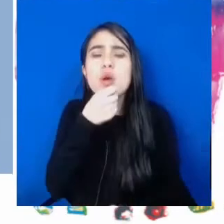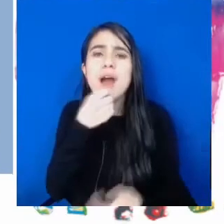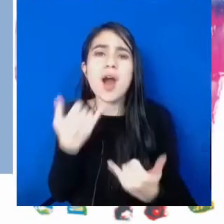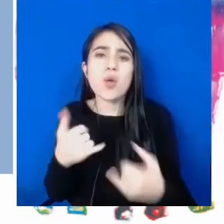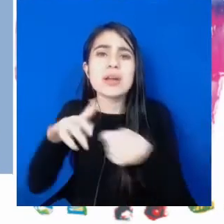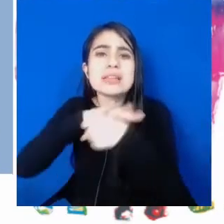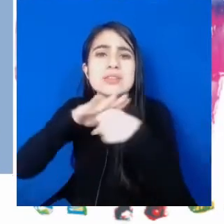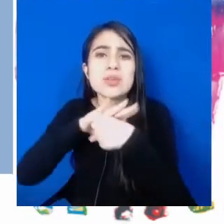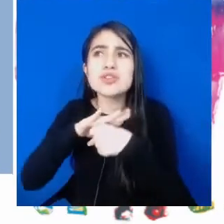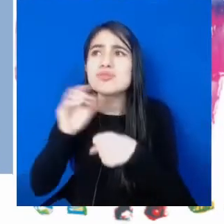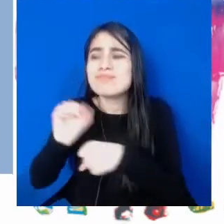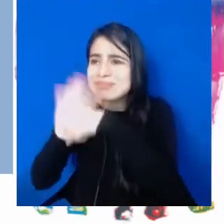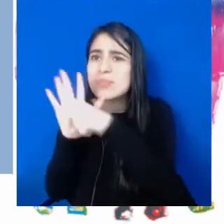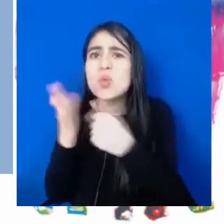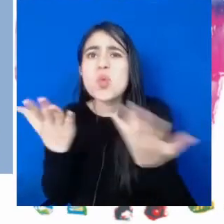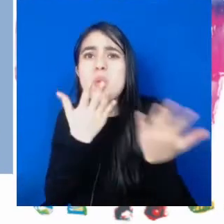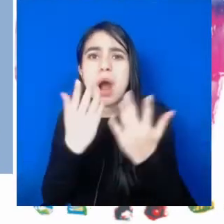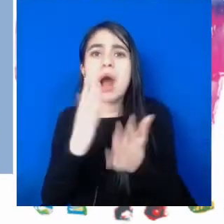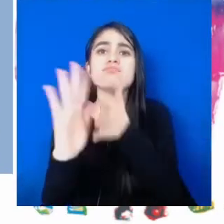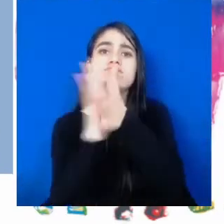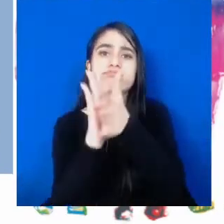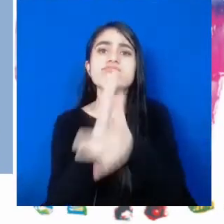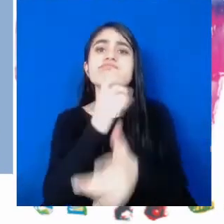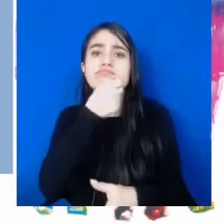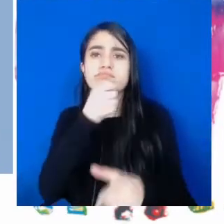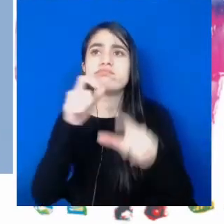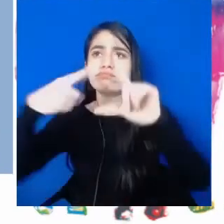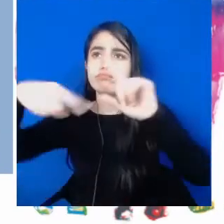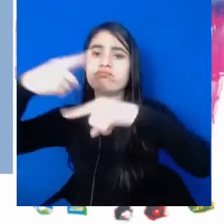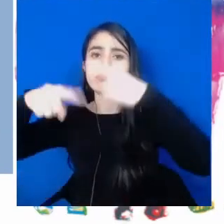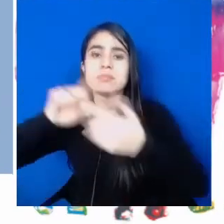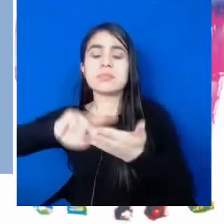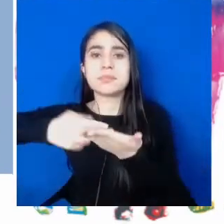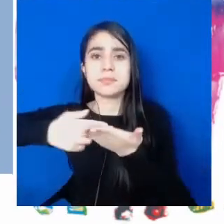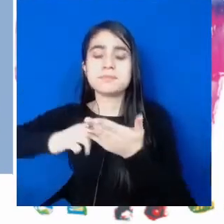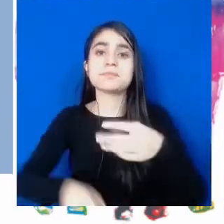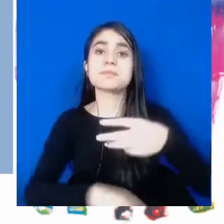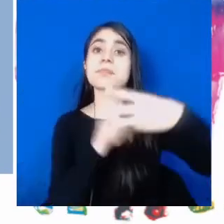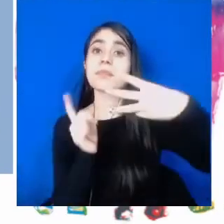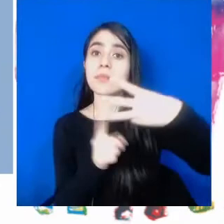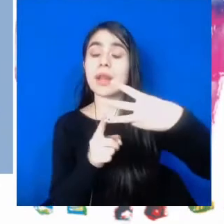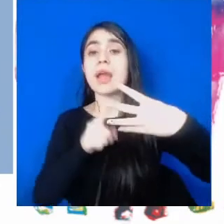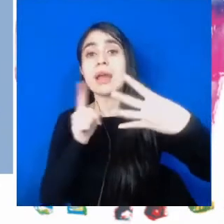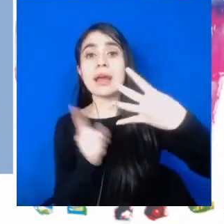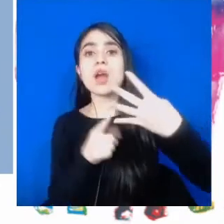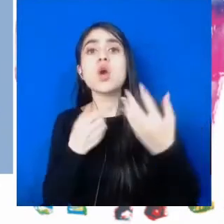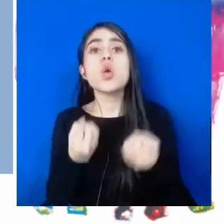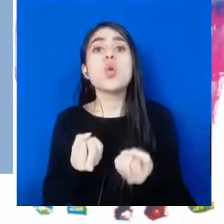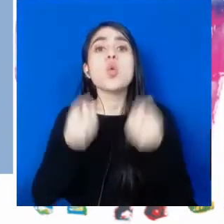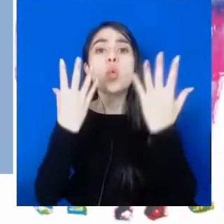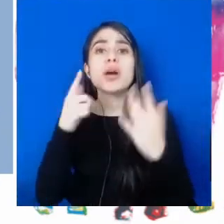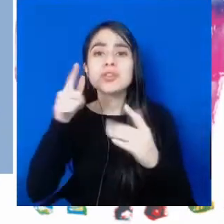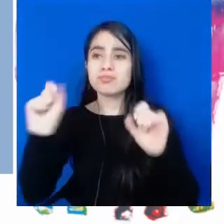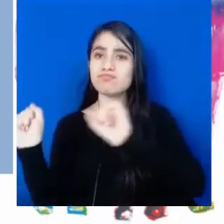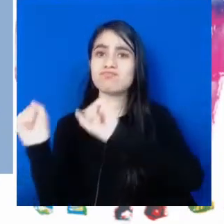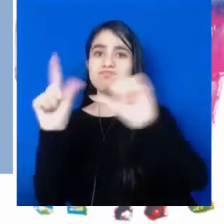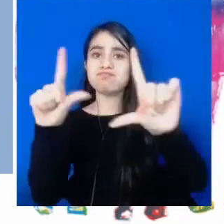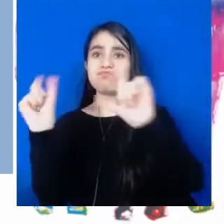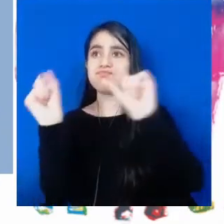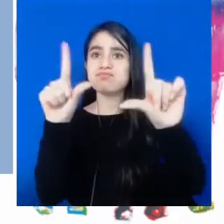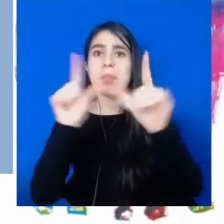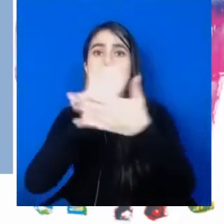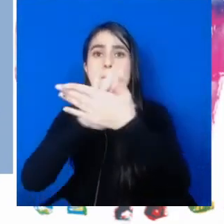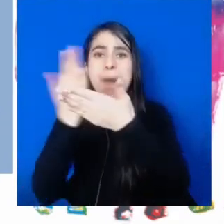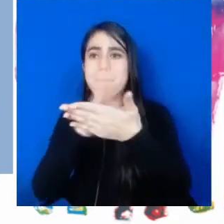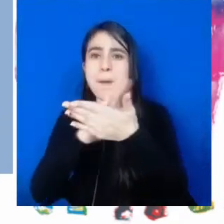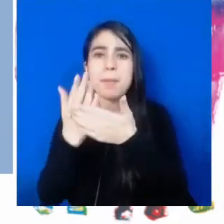a lo que estaba pasando en el marco de la pandemia. Igual, quiero destacar la producción de 500 contenidos audiovisuales